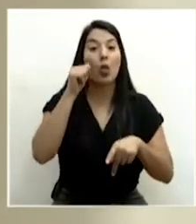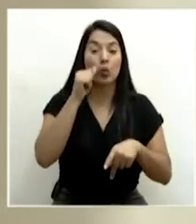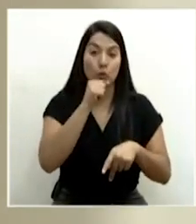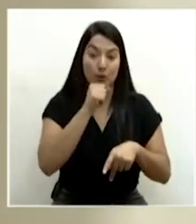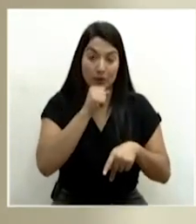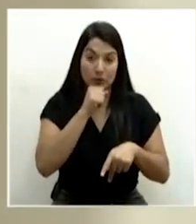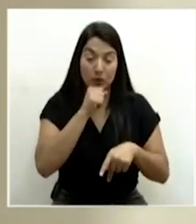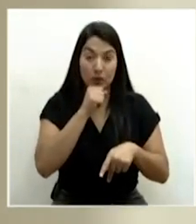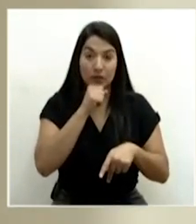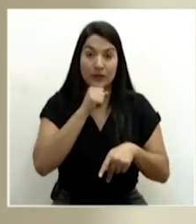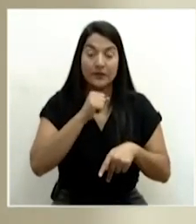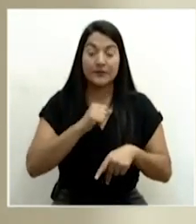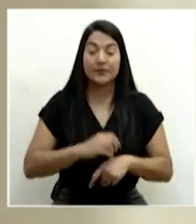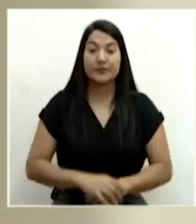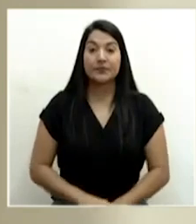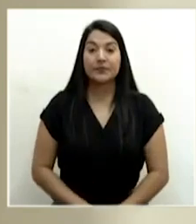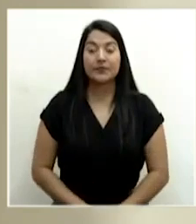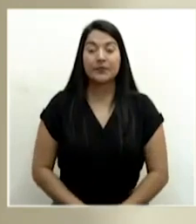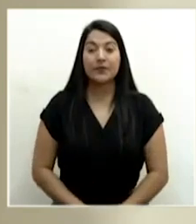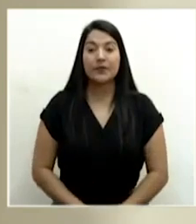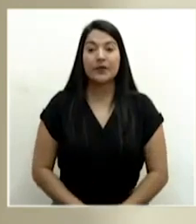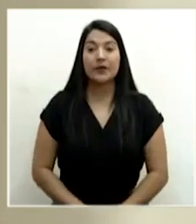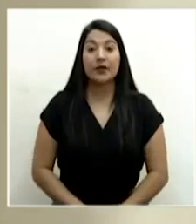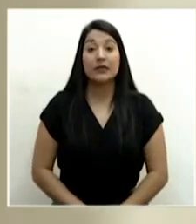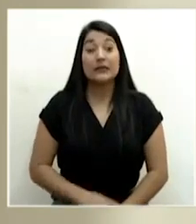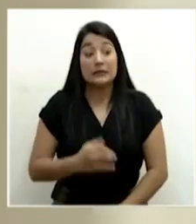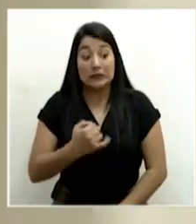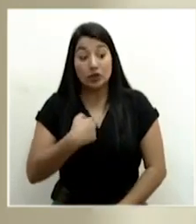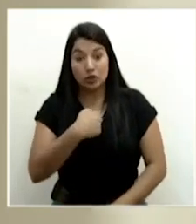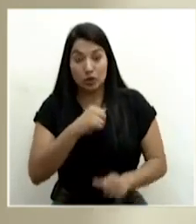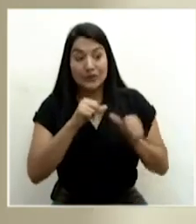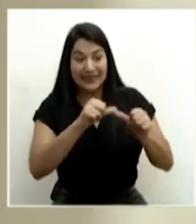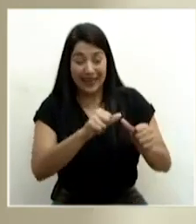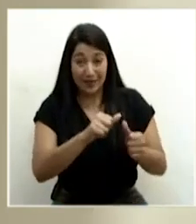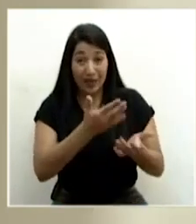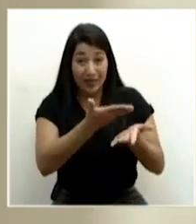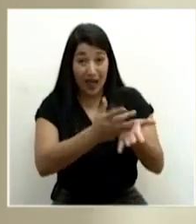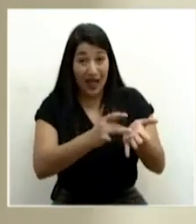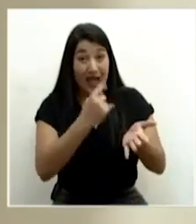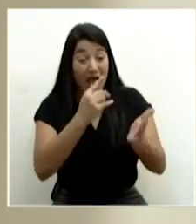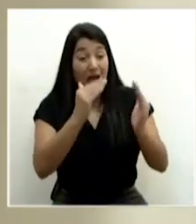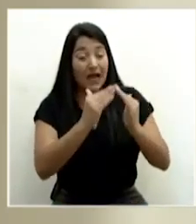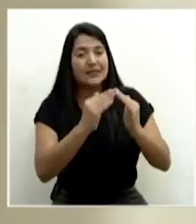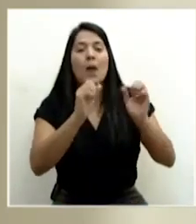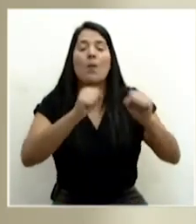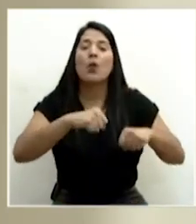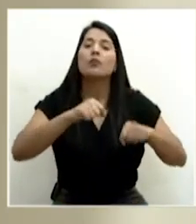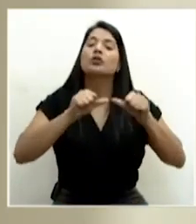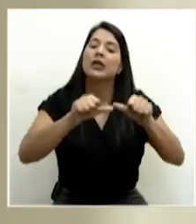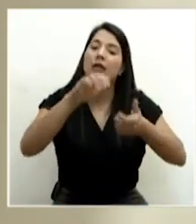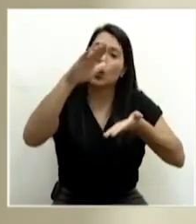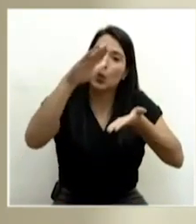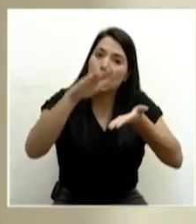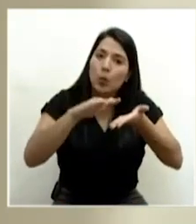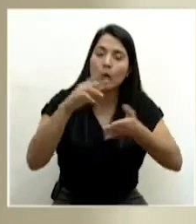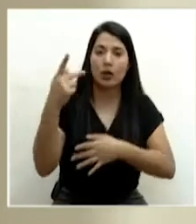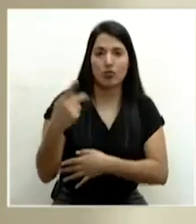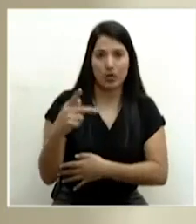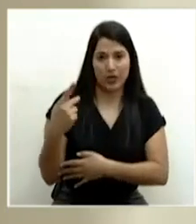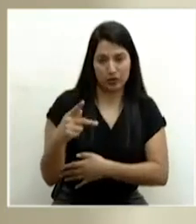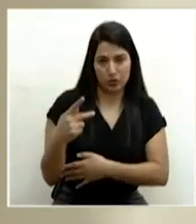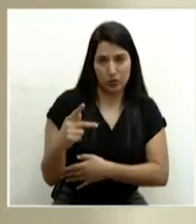mayoría de ellos son adultos mayores, podemos mitigar esos efectos de riesgo y